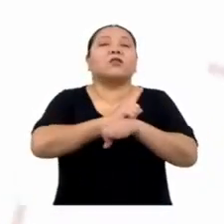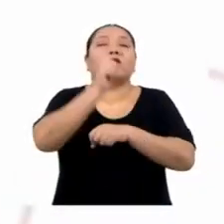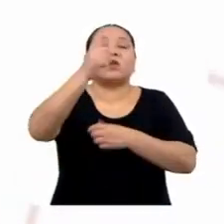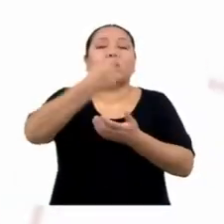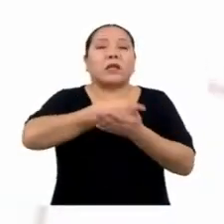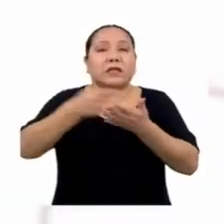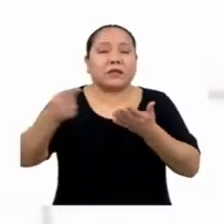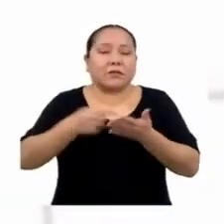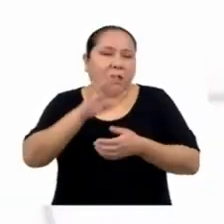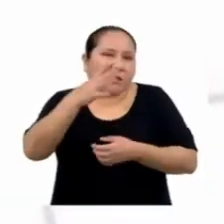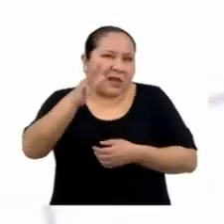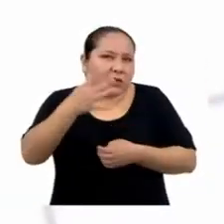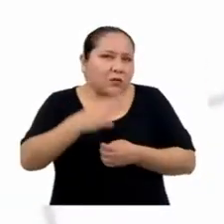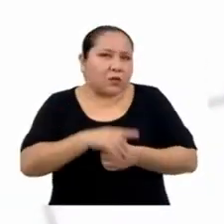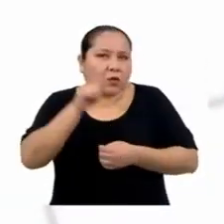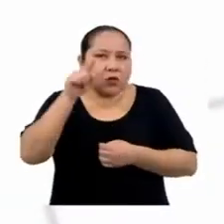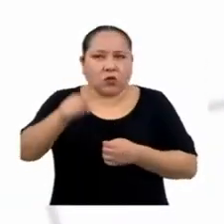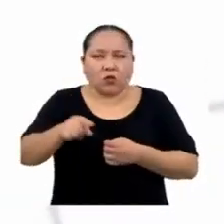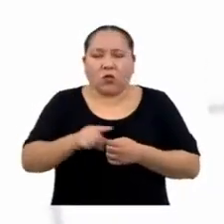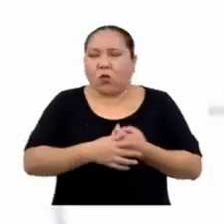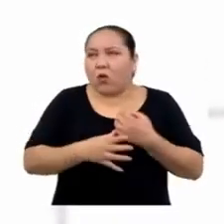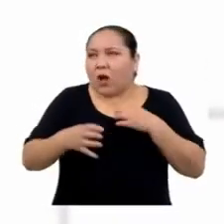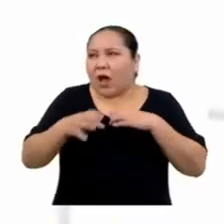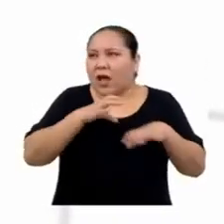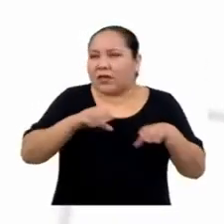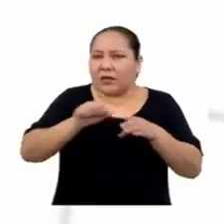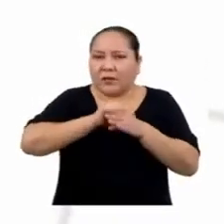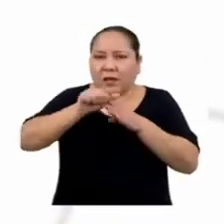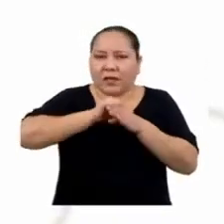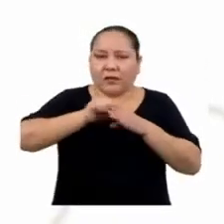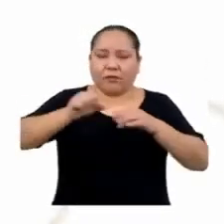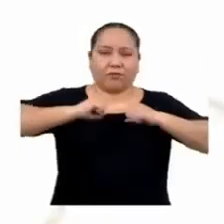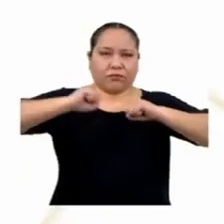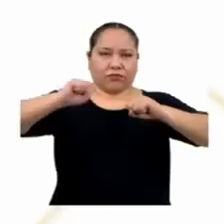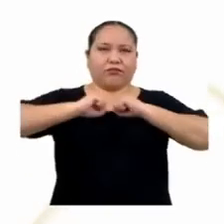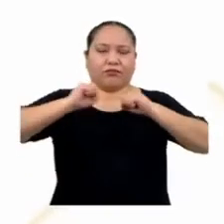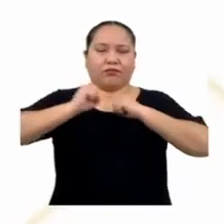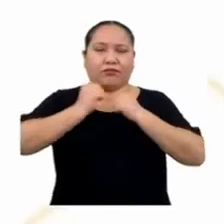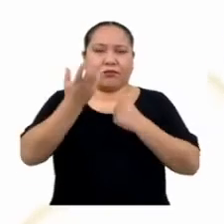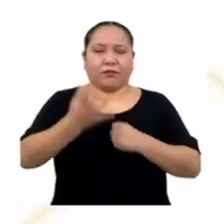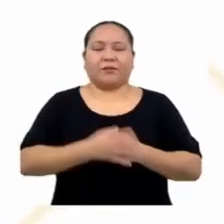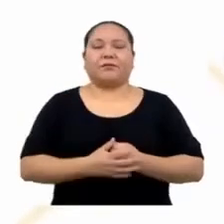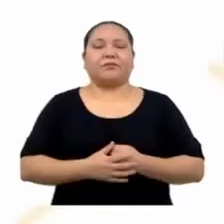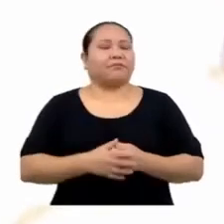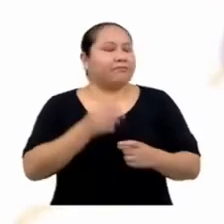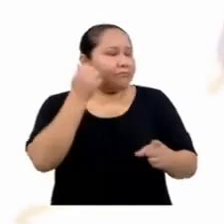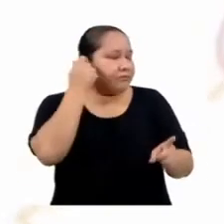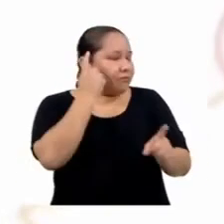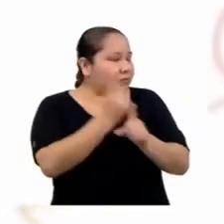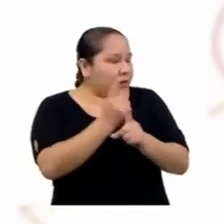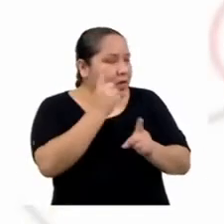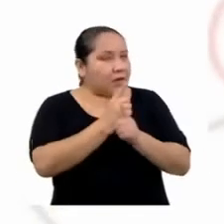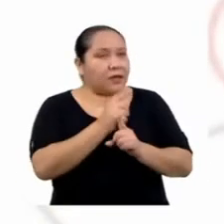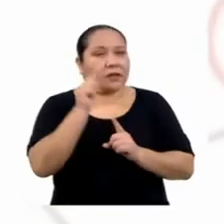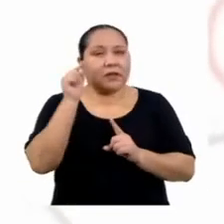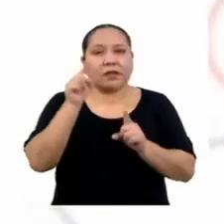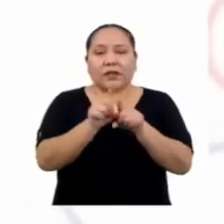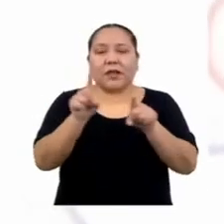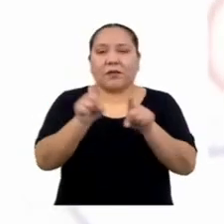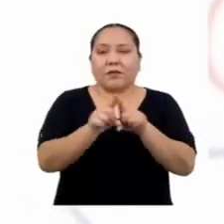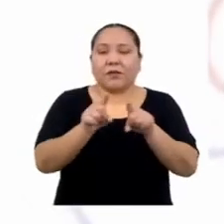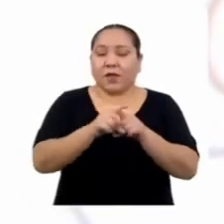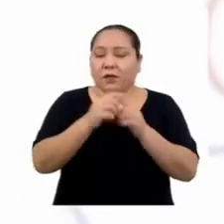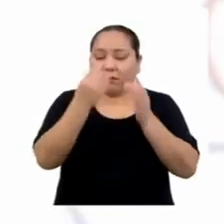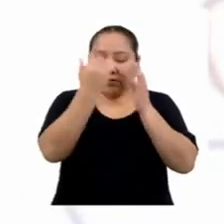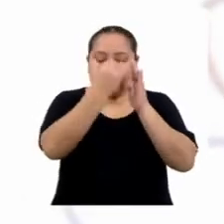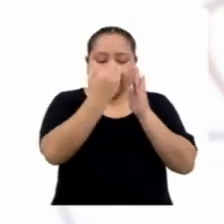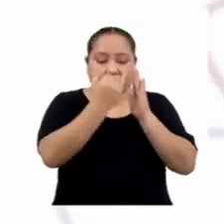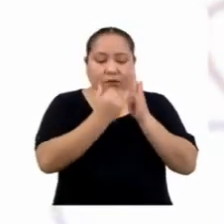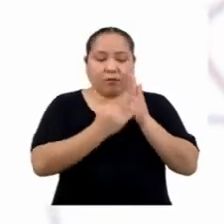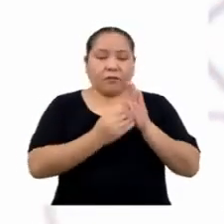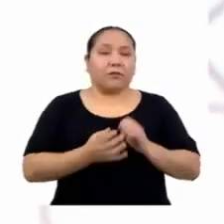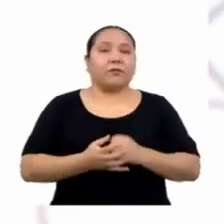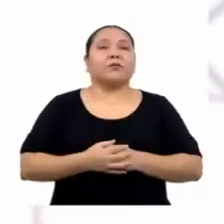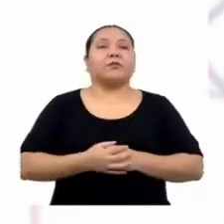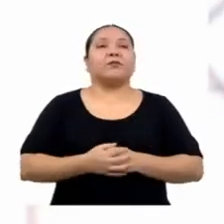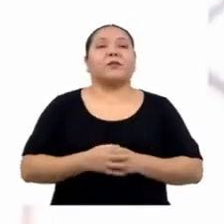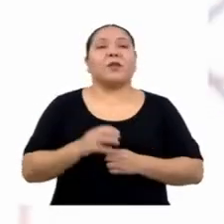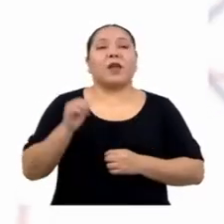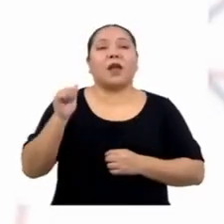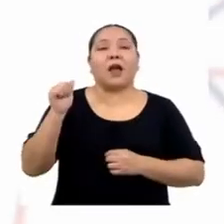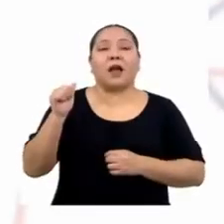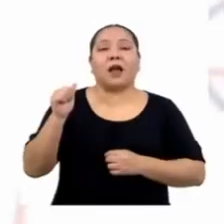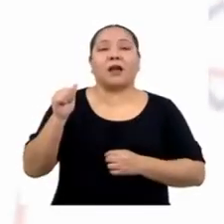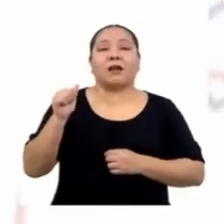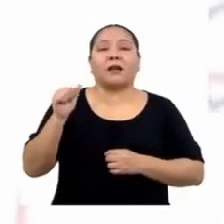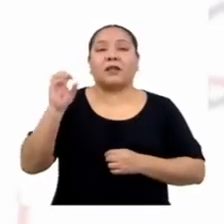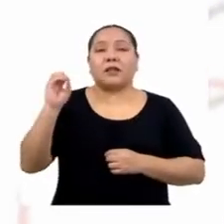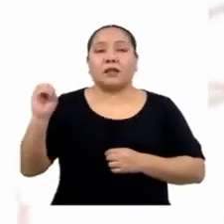semana en promedio dedicas a hacer alguna actividad física? Genial. ¿También agregaste alternativas? Por supuesto. A.